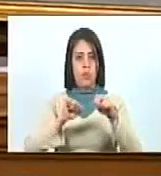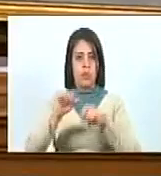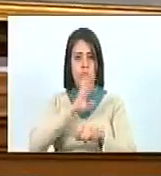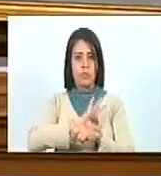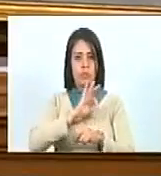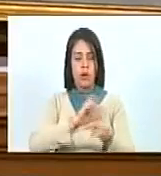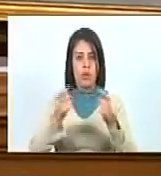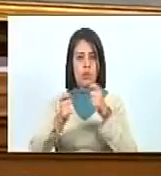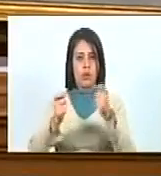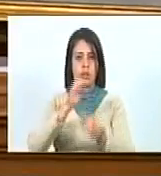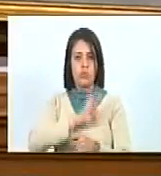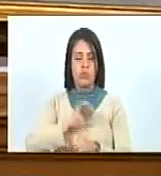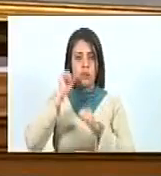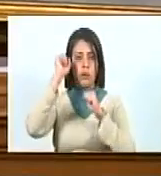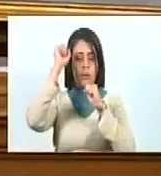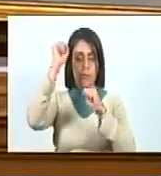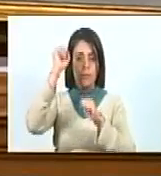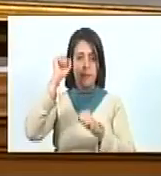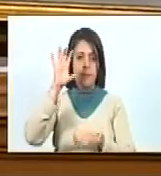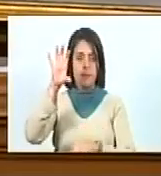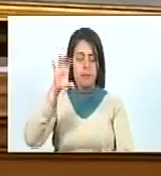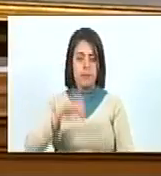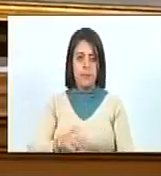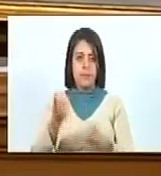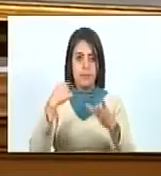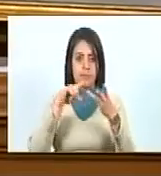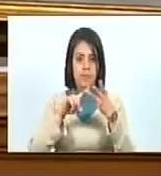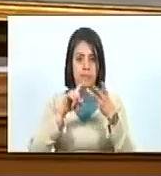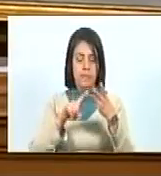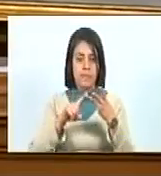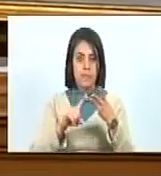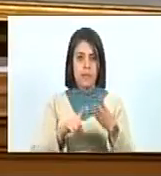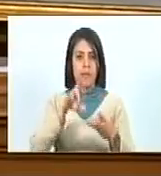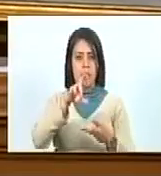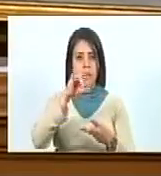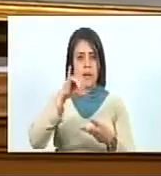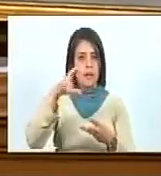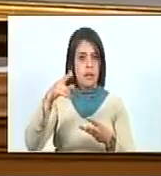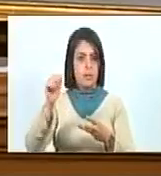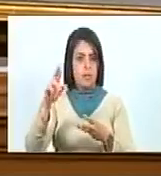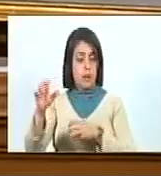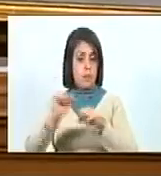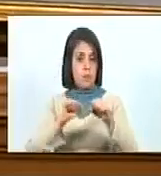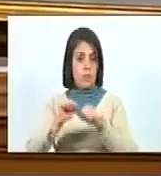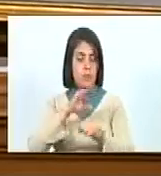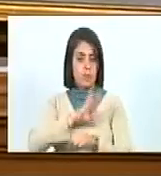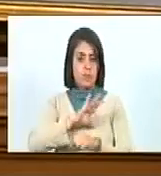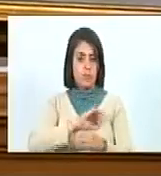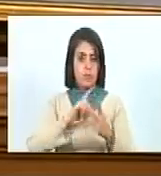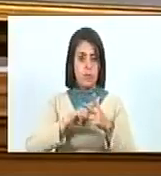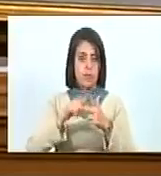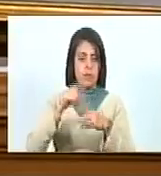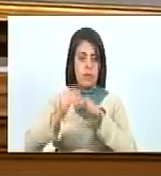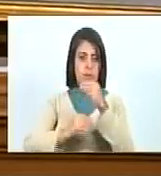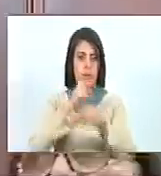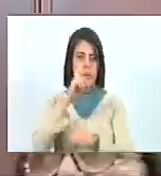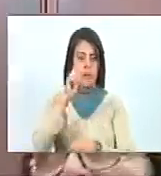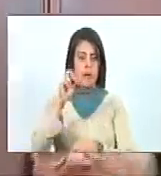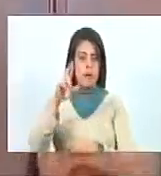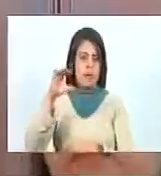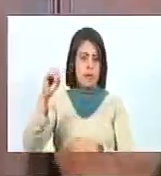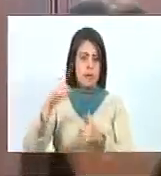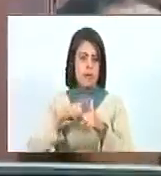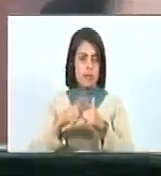Social, Contraloría Social, Luchadores de la Patria. Está el compañero Richard Navarro, Movimiento Social, Contraloría Social, Darío Vivas.